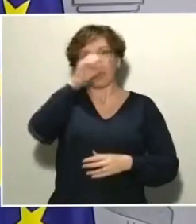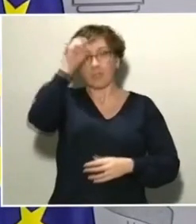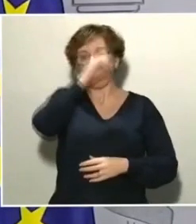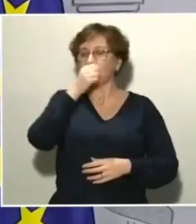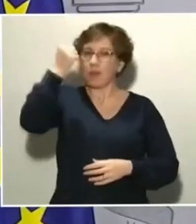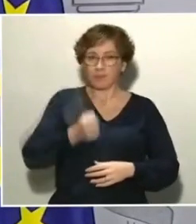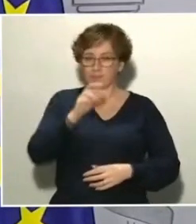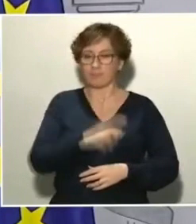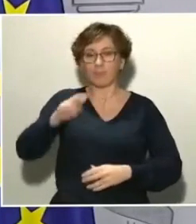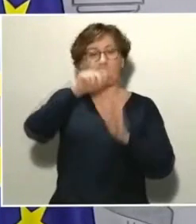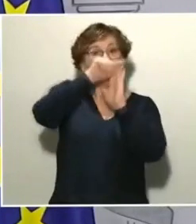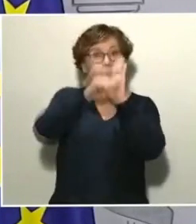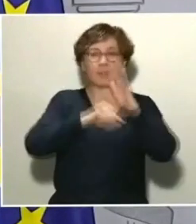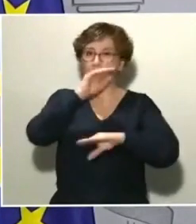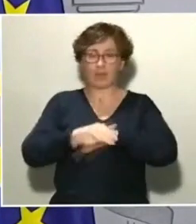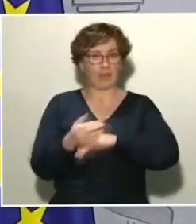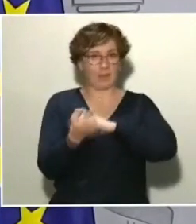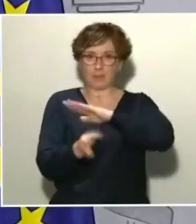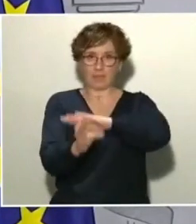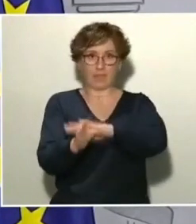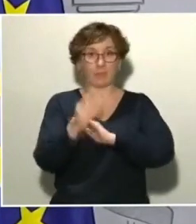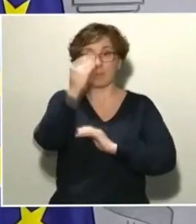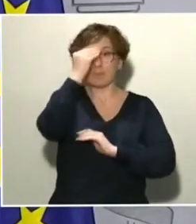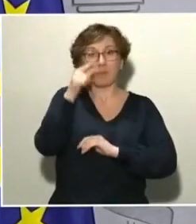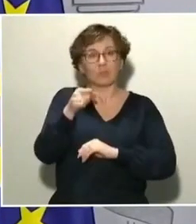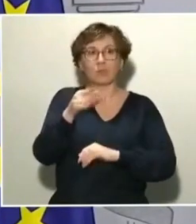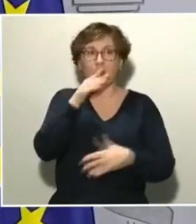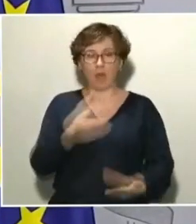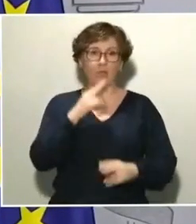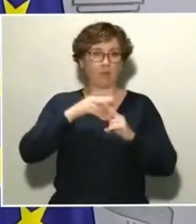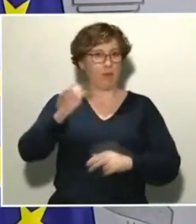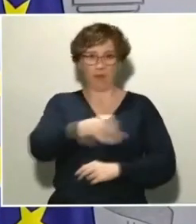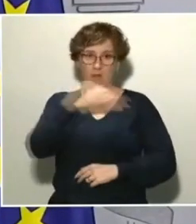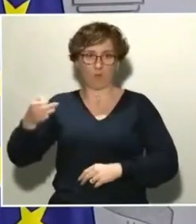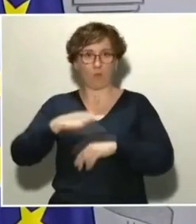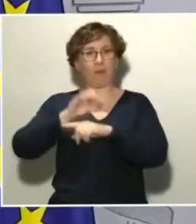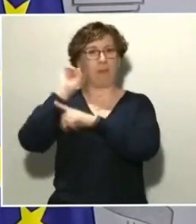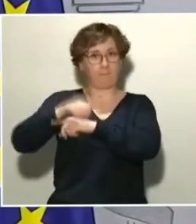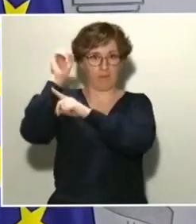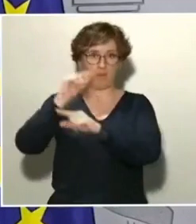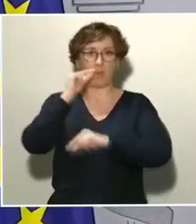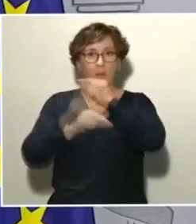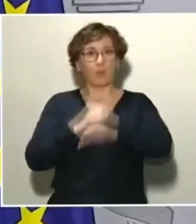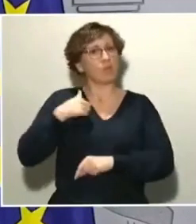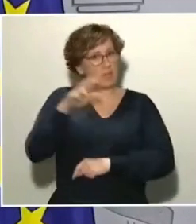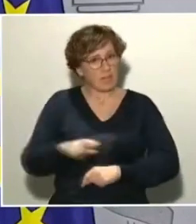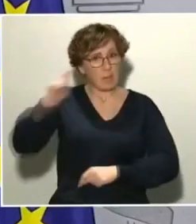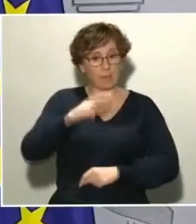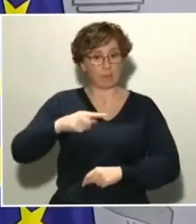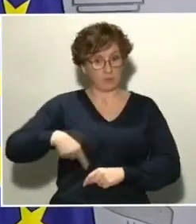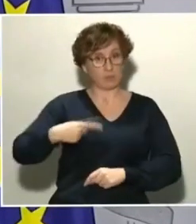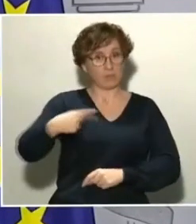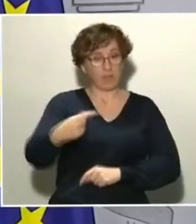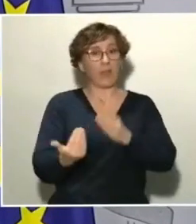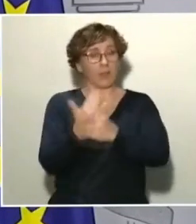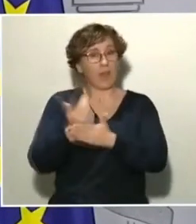que creemos que en este momento son las adecuadas para vencer al virus. Insisto, van a venir días duros, van a haber días en que vamos a ir viendo